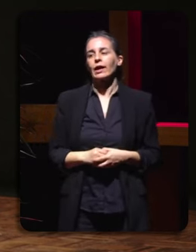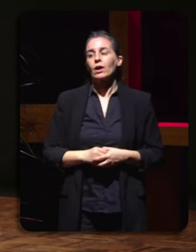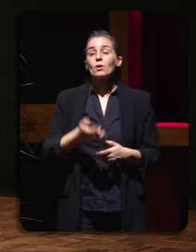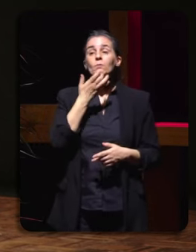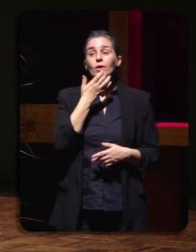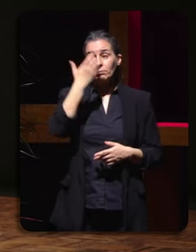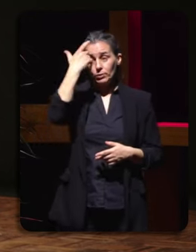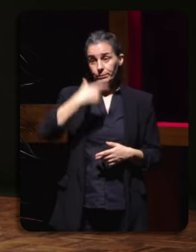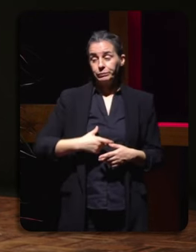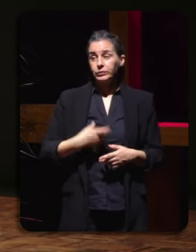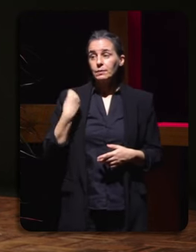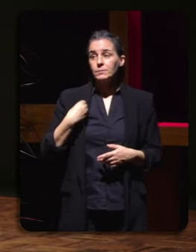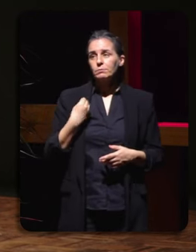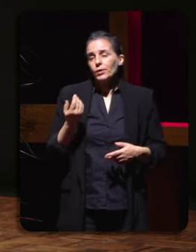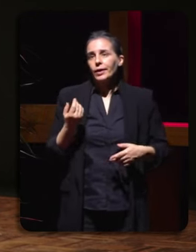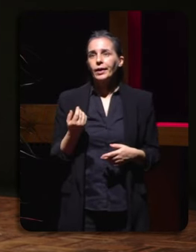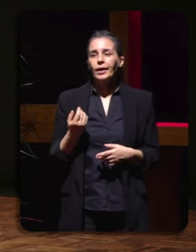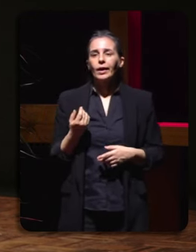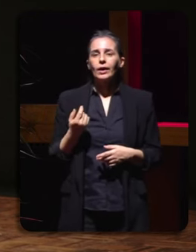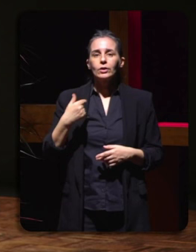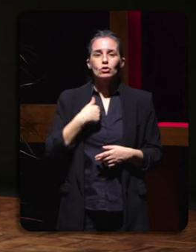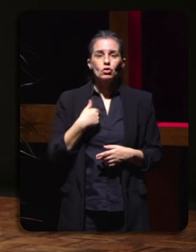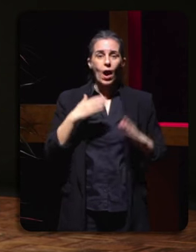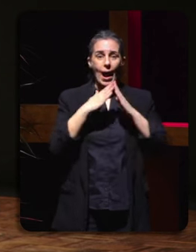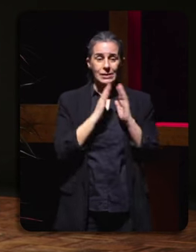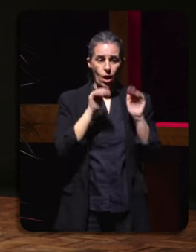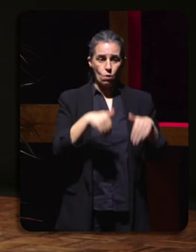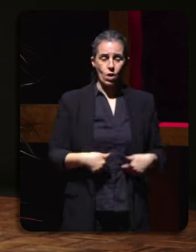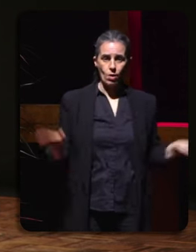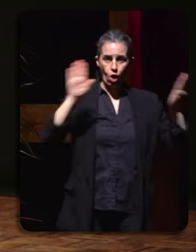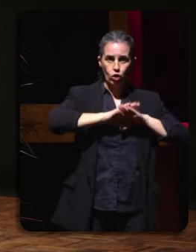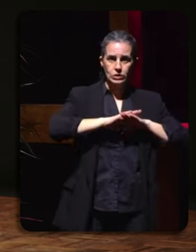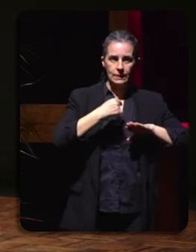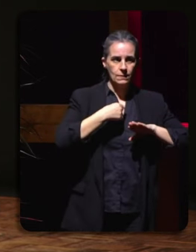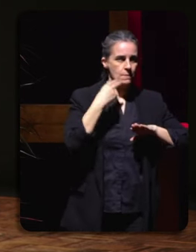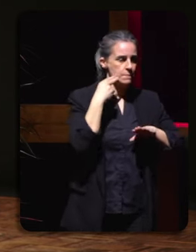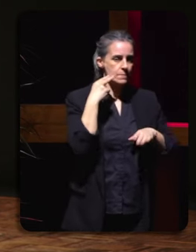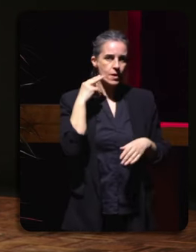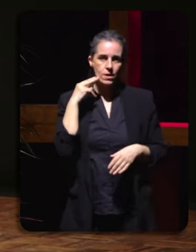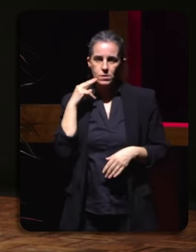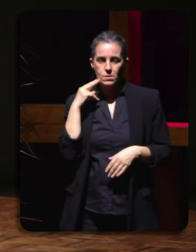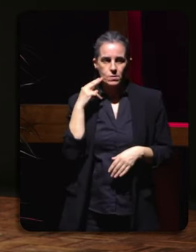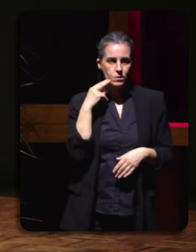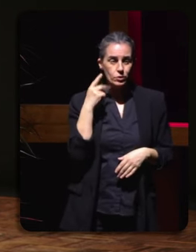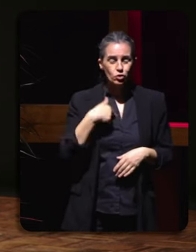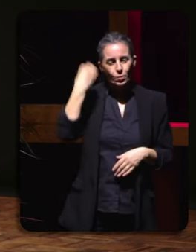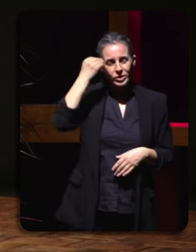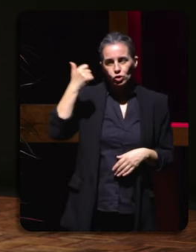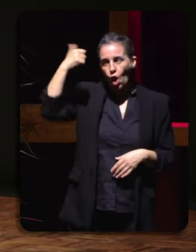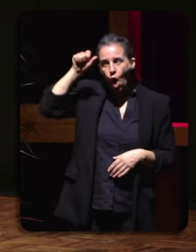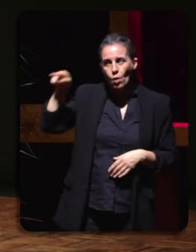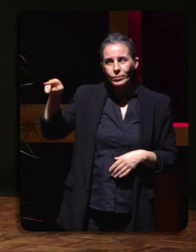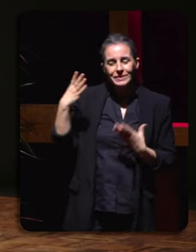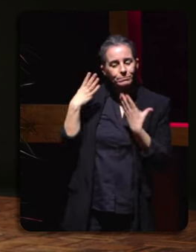exemplo esta cousa de volver a casa e ter medo pola noite eu creo que moitas veces eles non o entenden aun